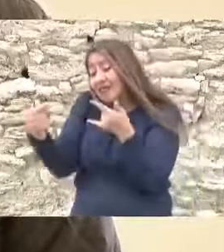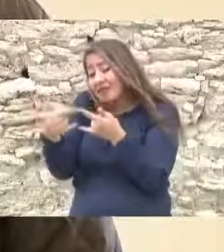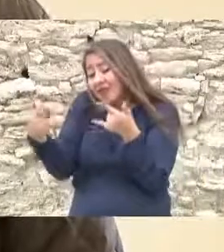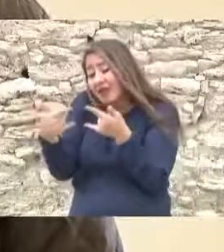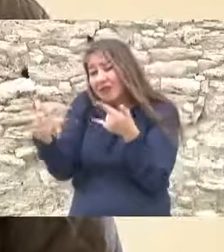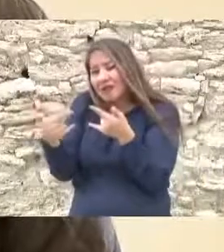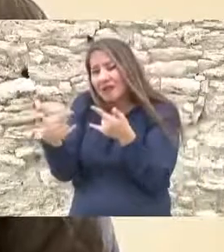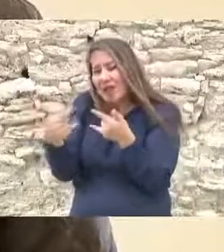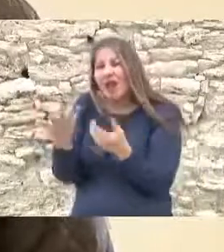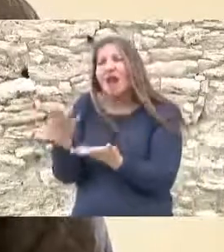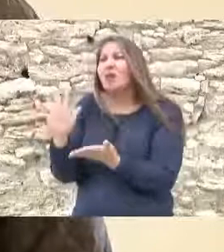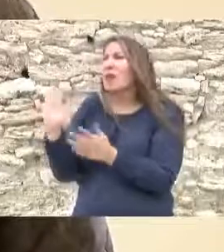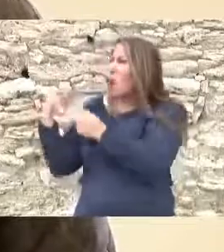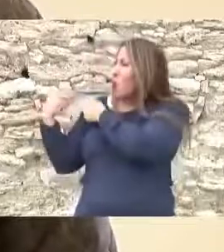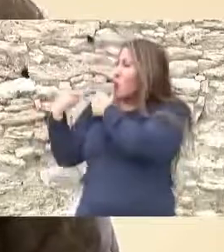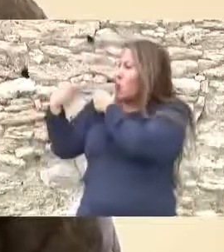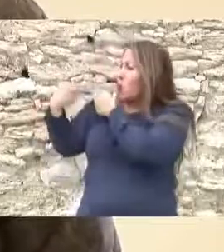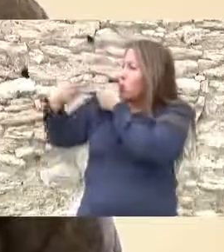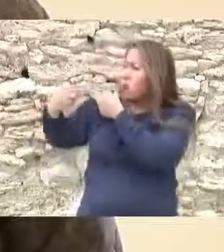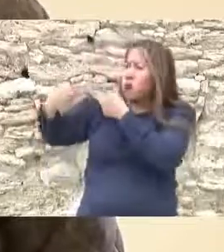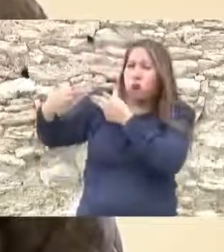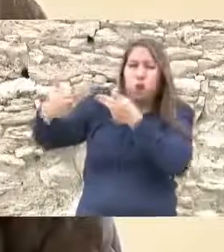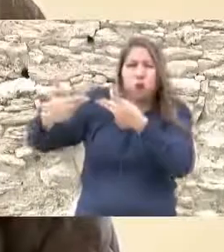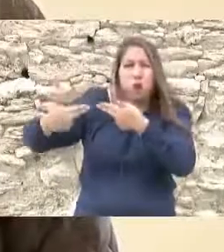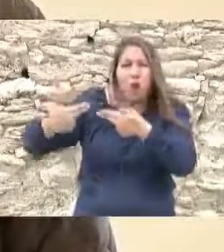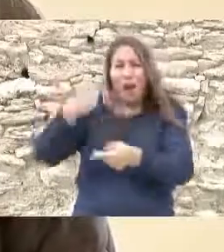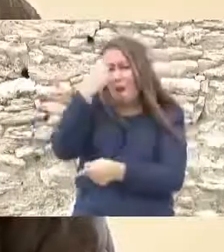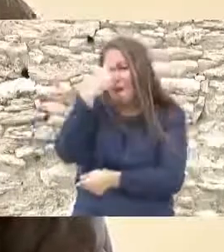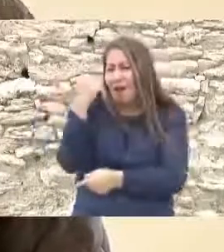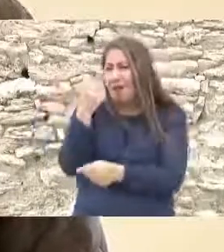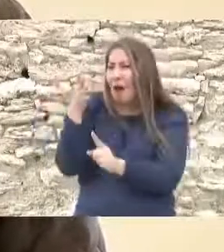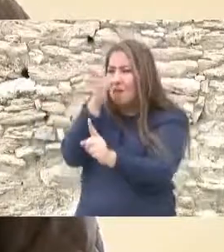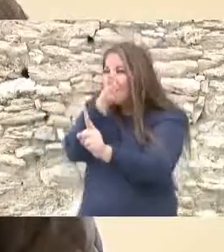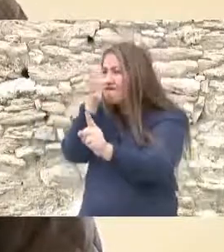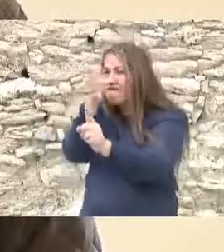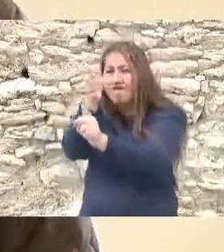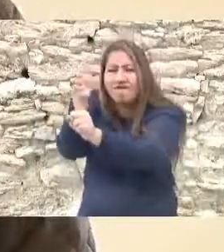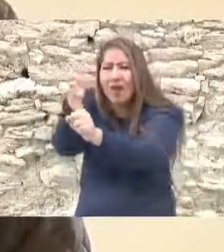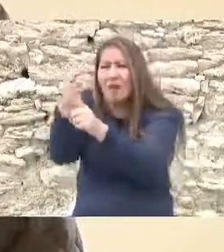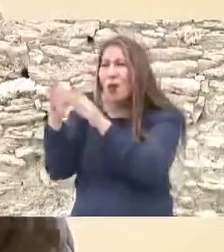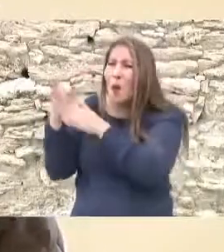saber de dónde venimos para saber hacia dónde vamos